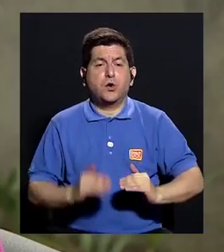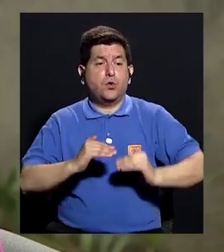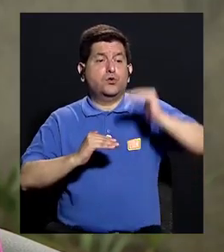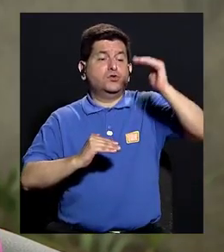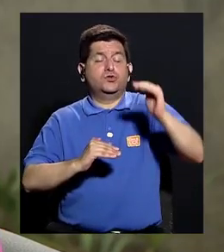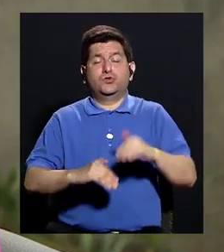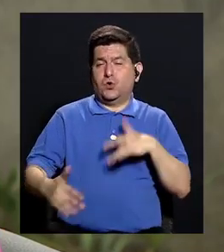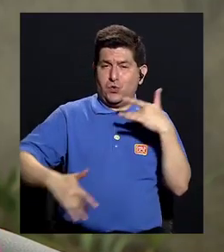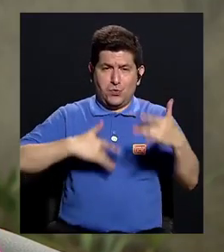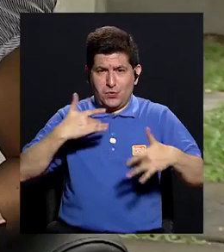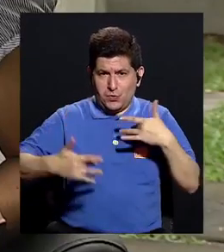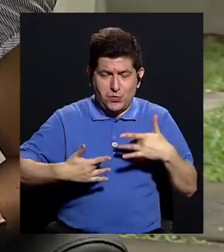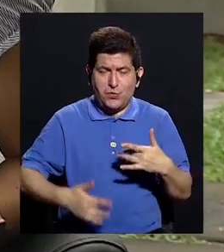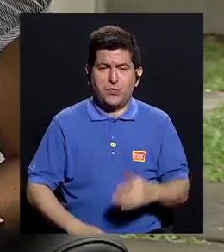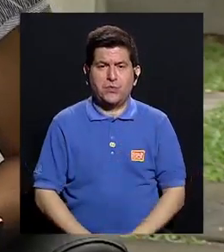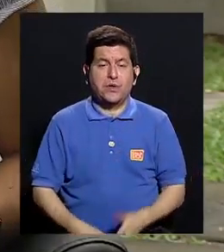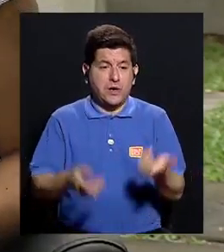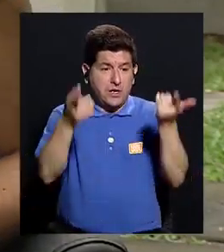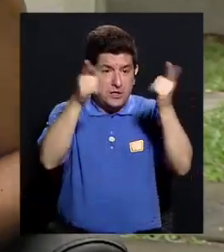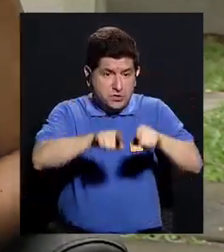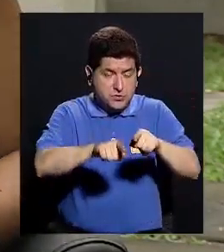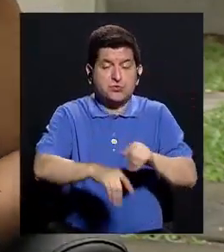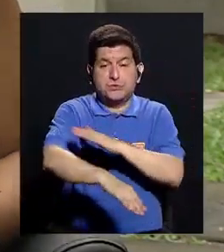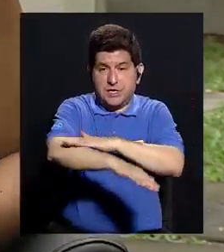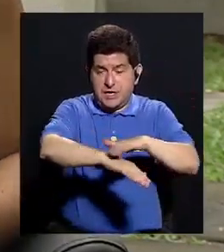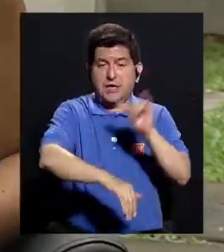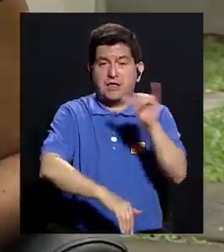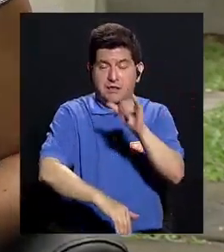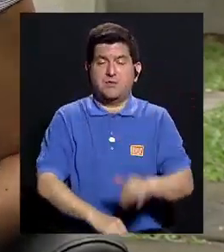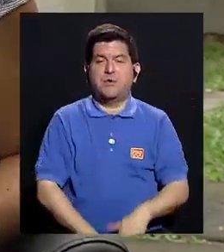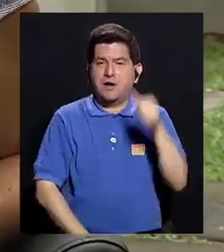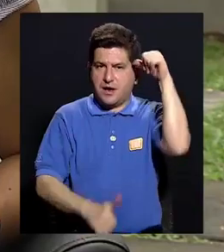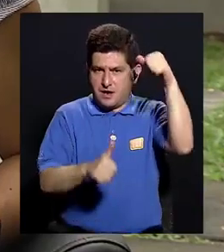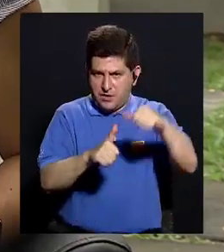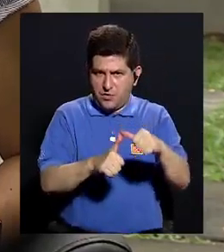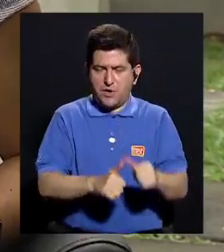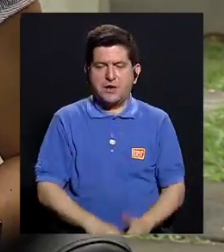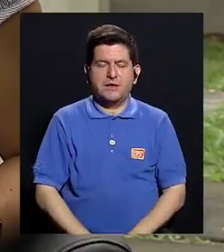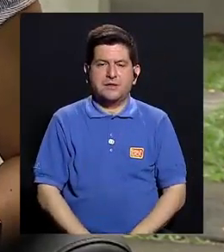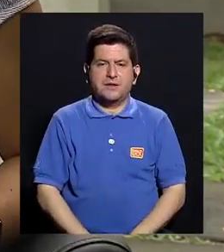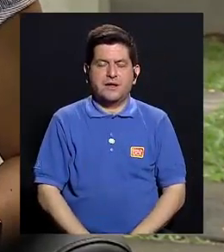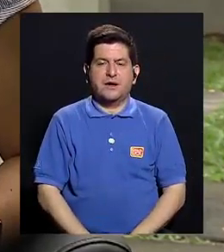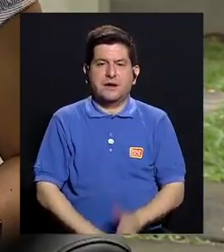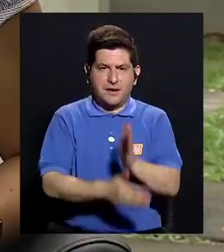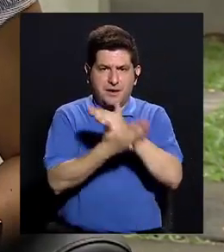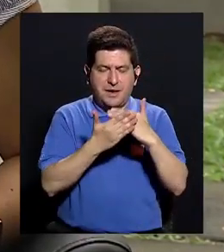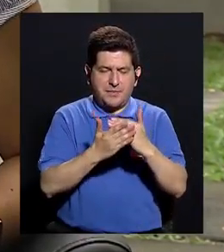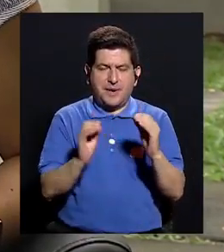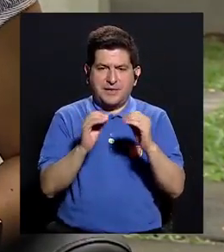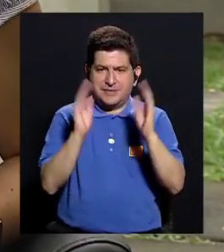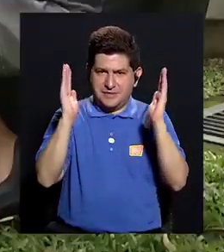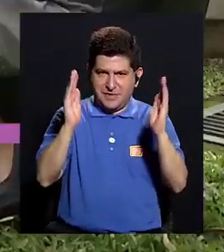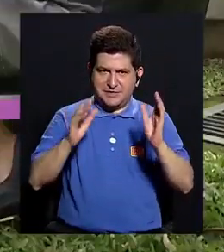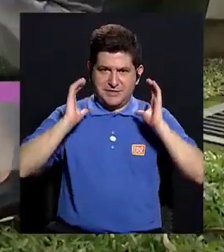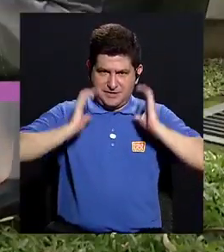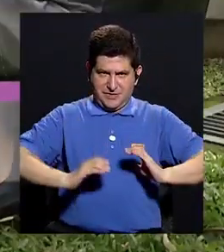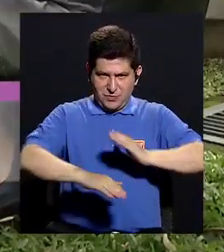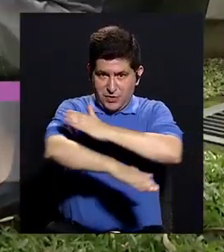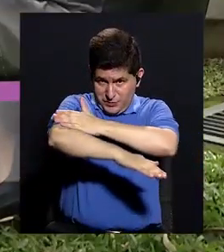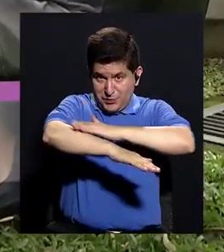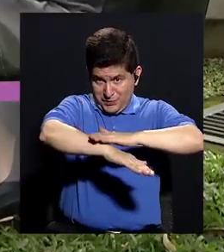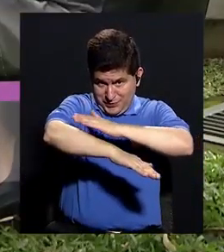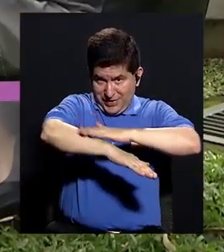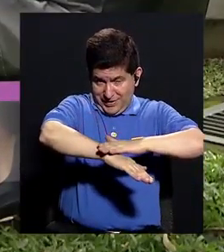hipersensibilidad del gluten se da tanto en la parte de la piel. Acuérdense que el órgano mayor que ustedes tienen es la piel.